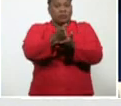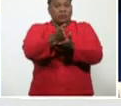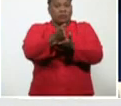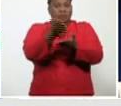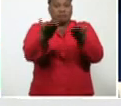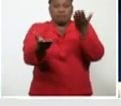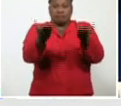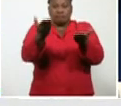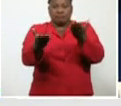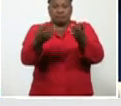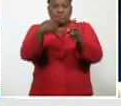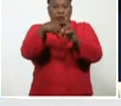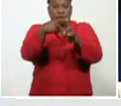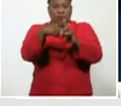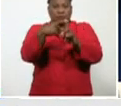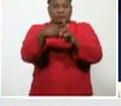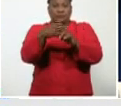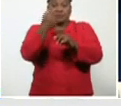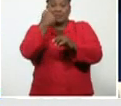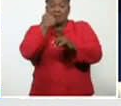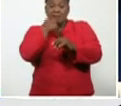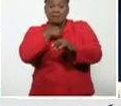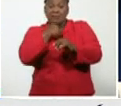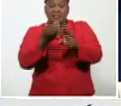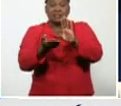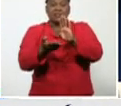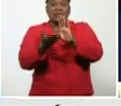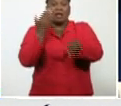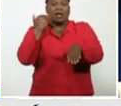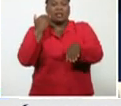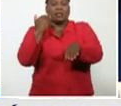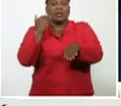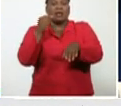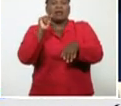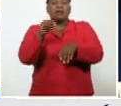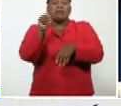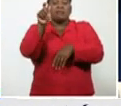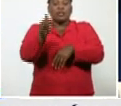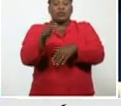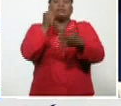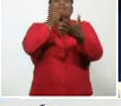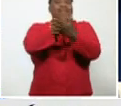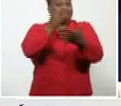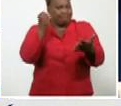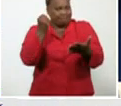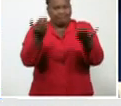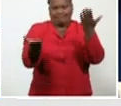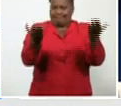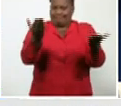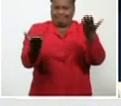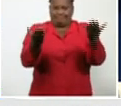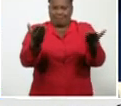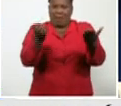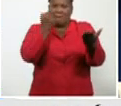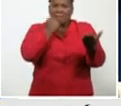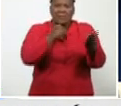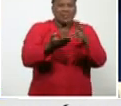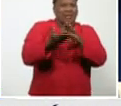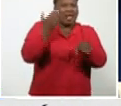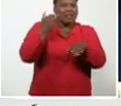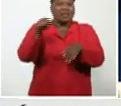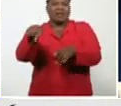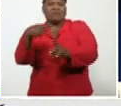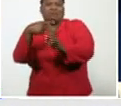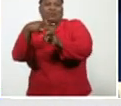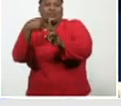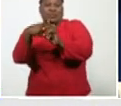positivo, más altas, que el número, de casos confirmados, y de esta forma, con las